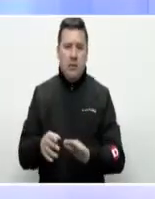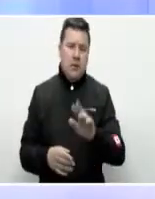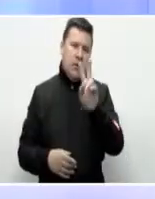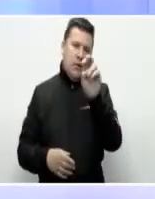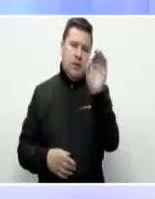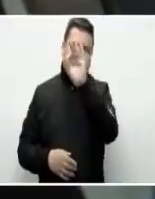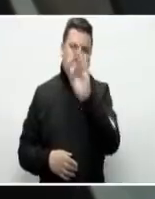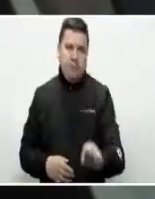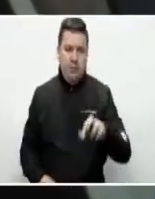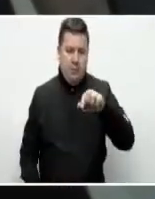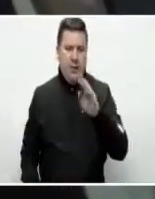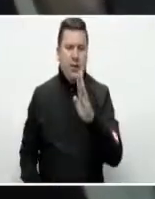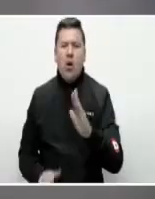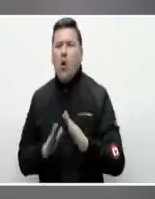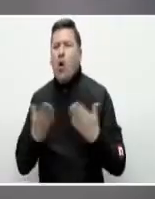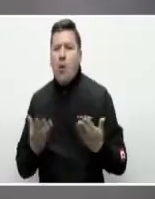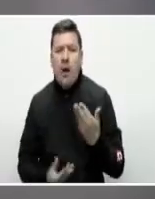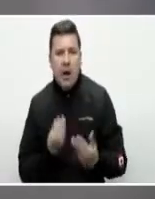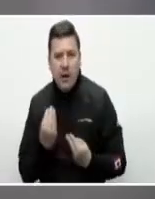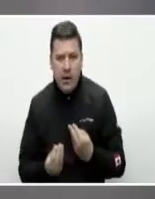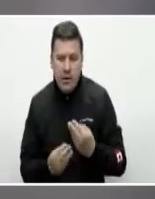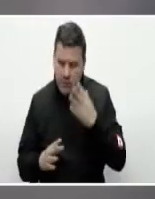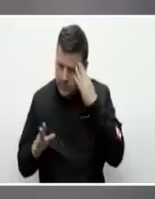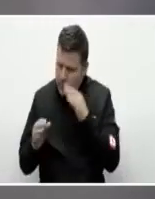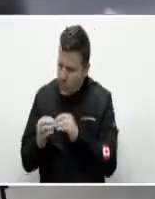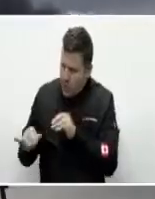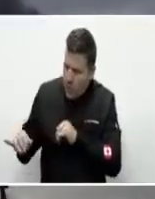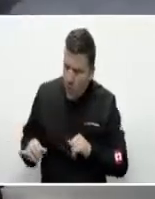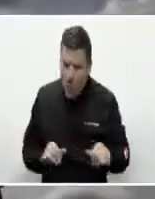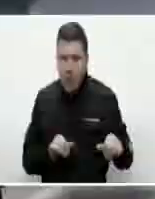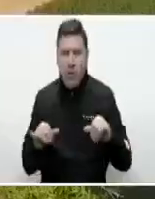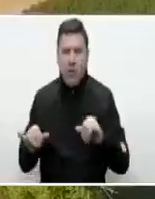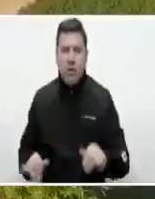7% del PIB. ¿Cómo lo vamos a hacer? Articulándonos.